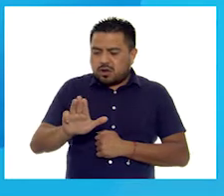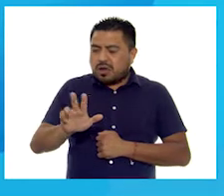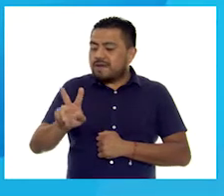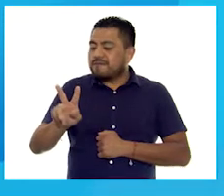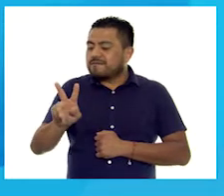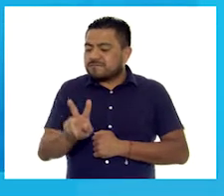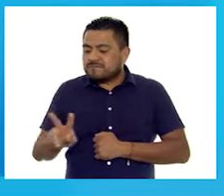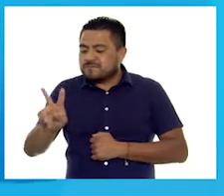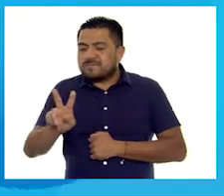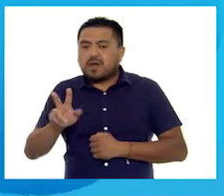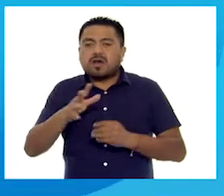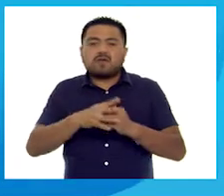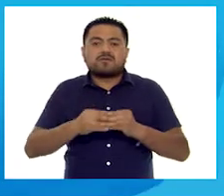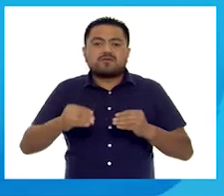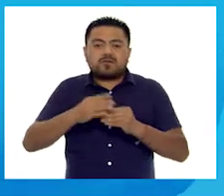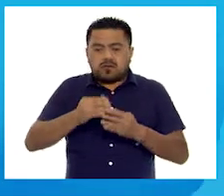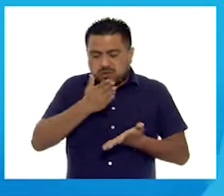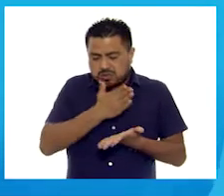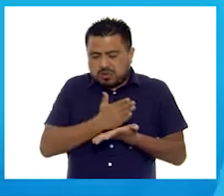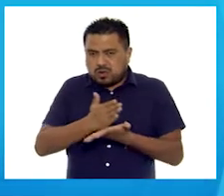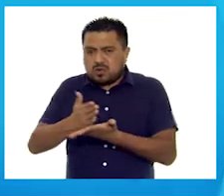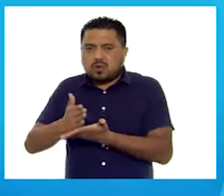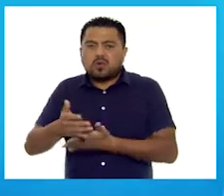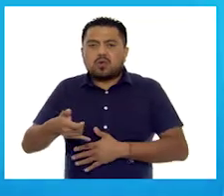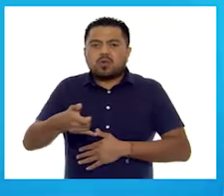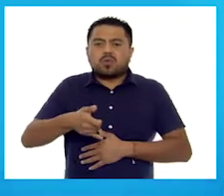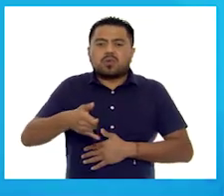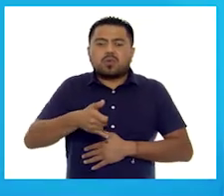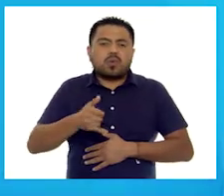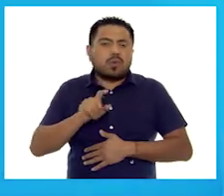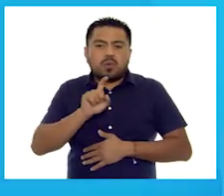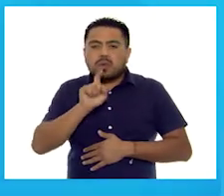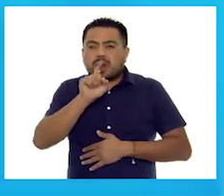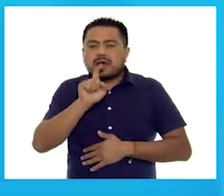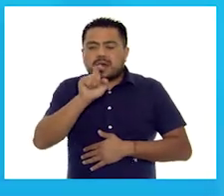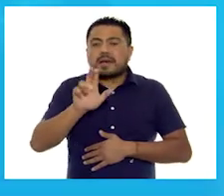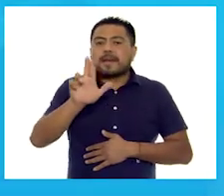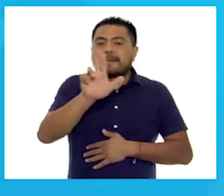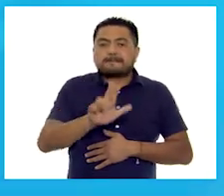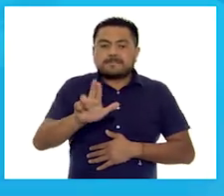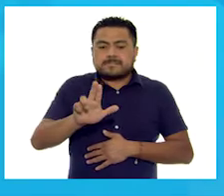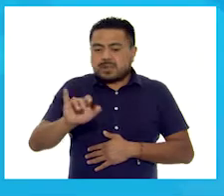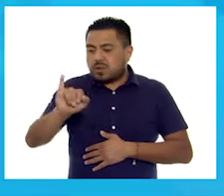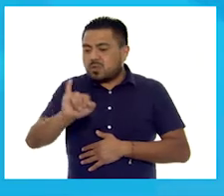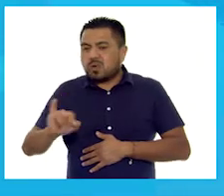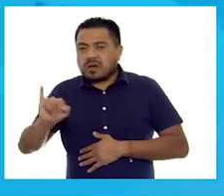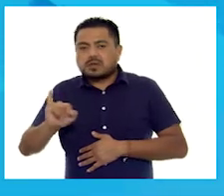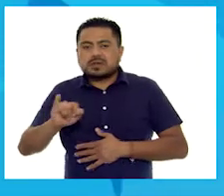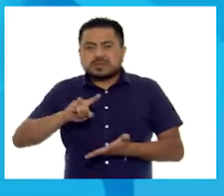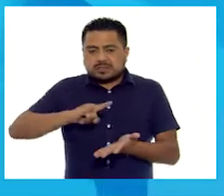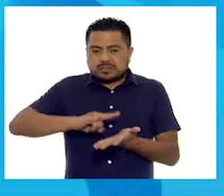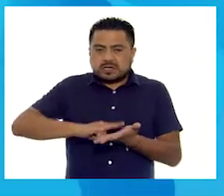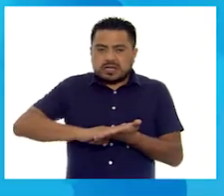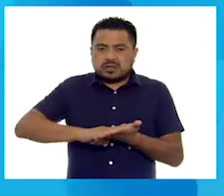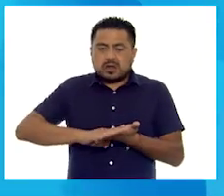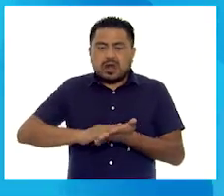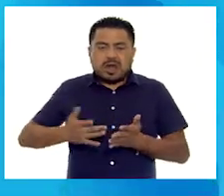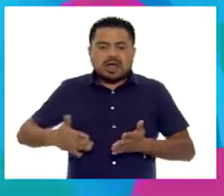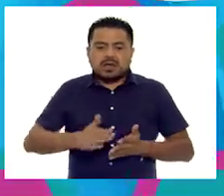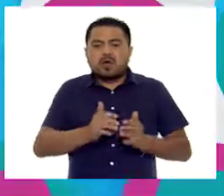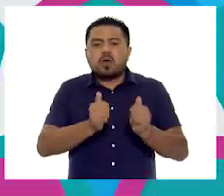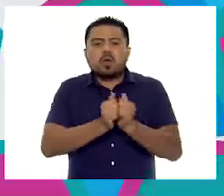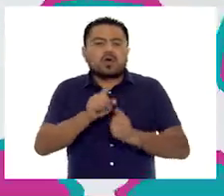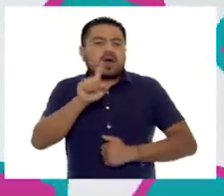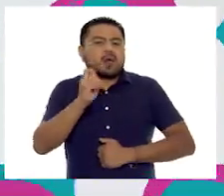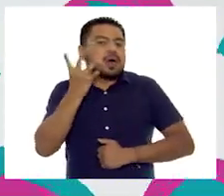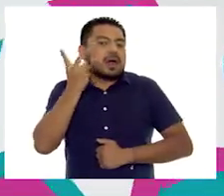viernes fruta picada y jugo de guayaba. Y los martes y jueves, sándwich de atún con agua de limón.